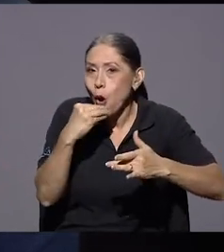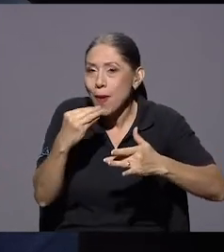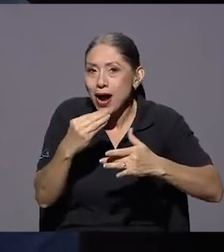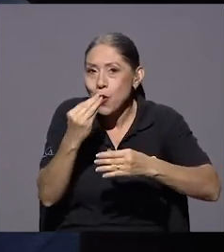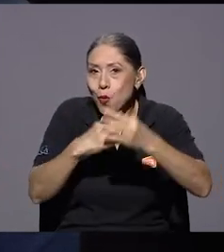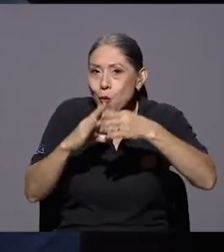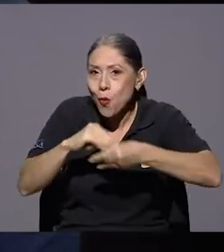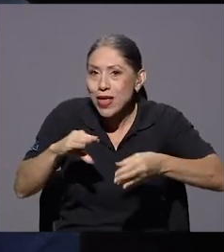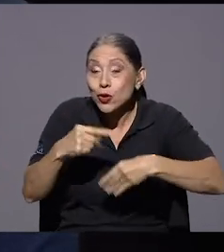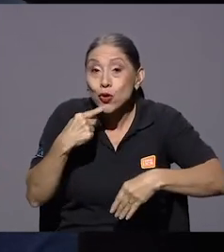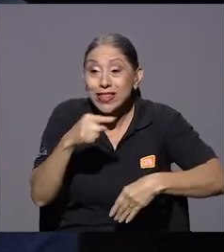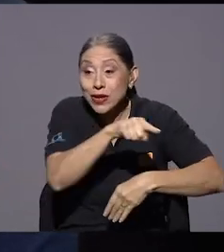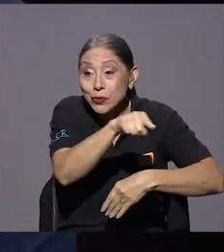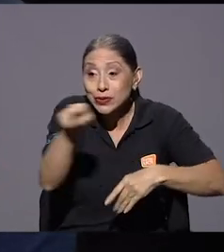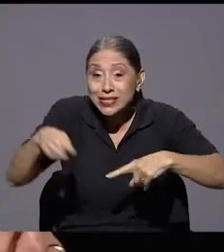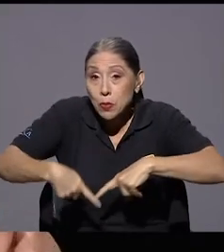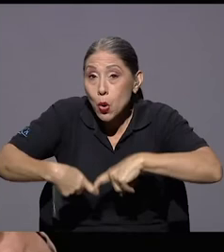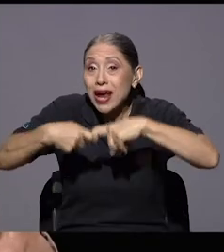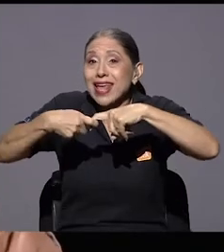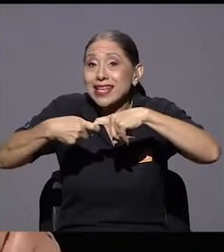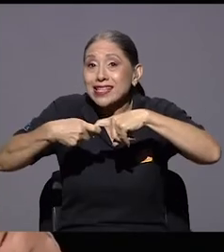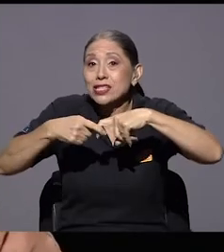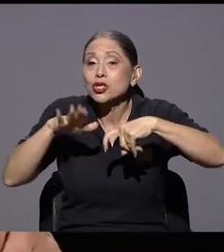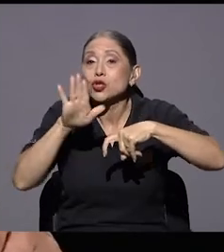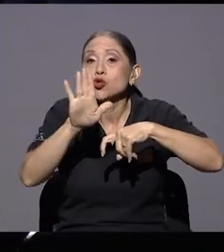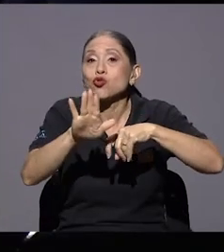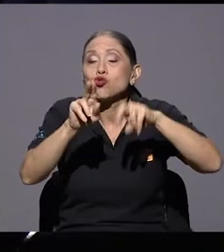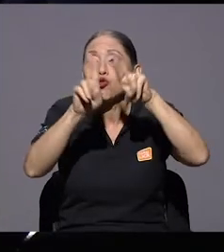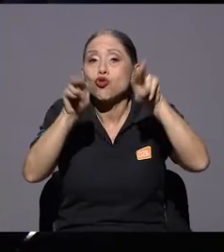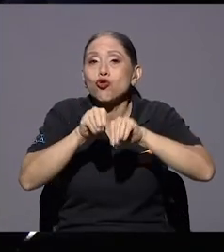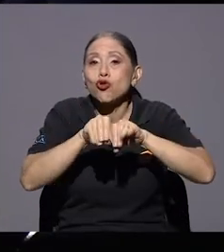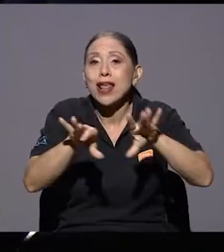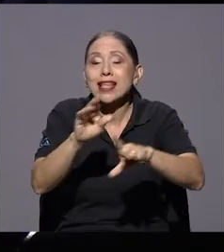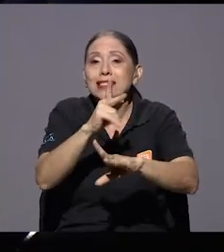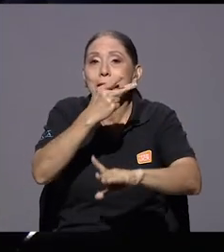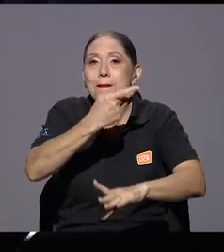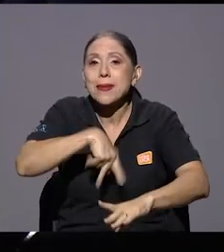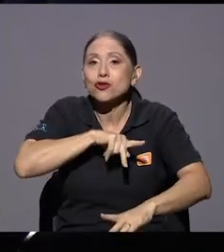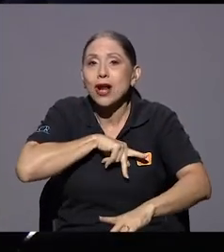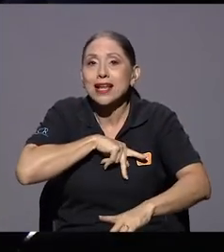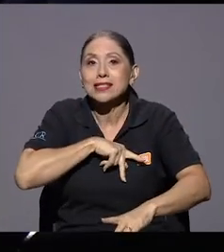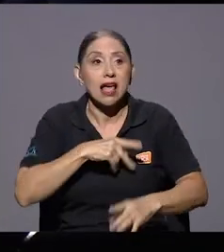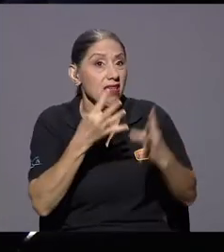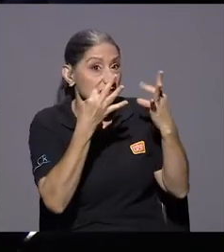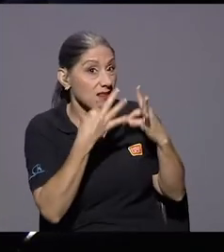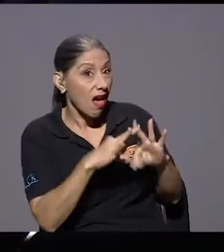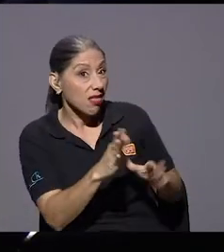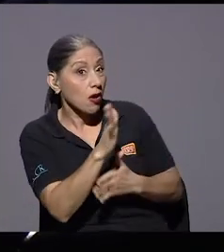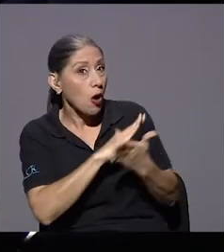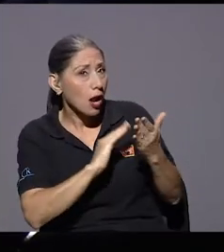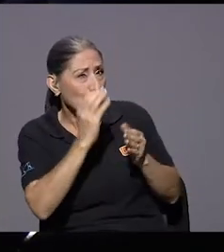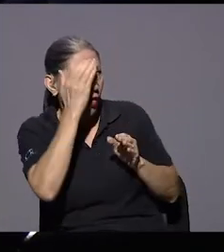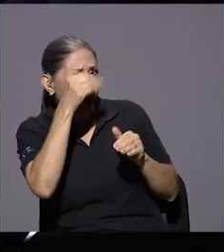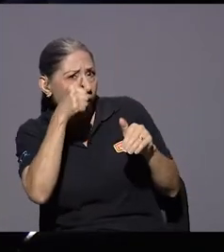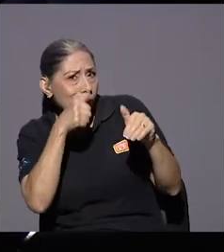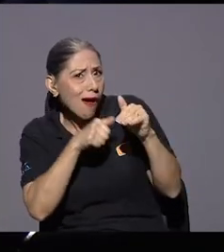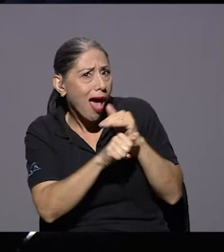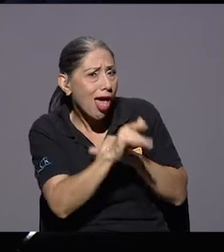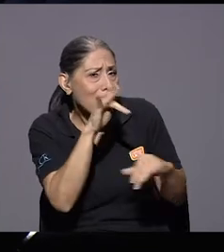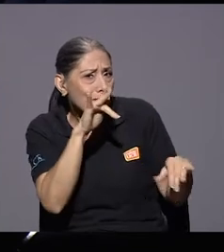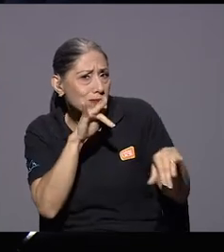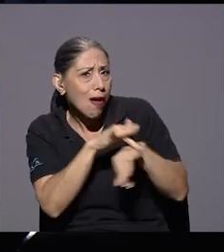personales o sea porque ¿Te intentaron hackear alguna vez? hackear que yo sepa no digamos lo que sí fue bueno recibir